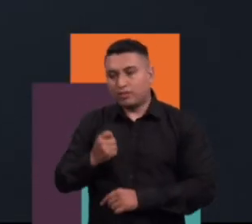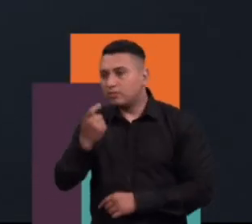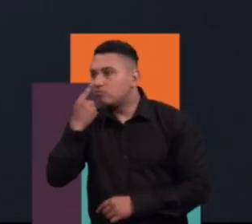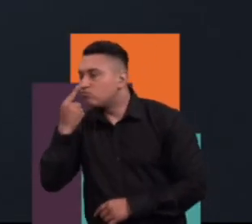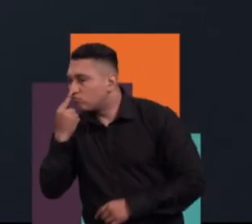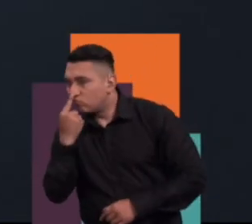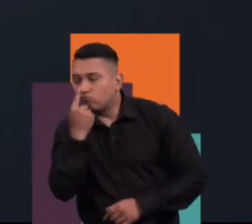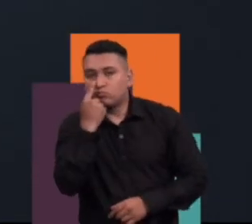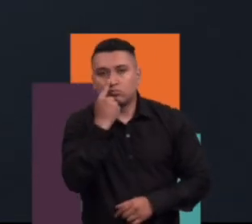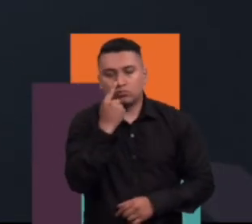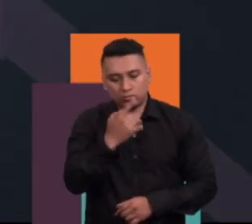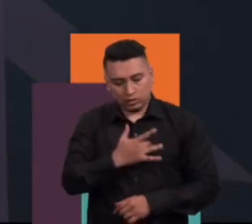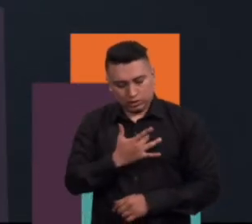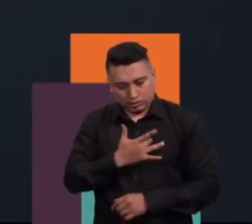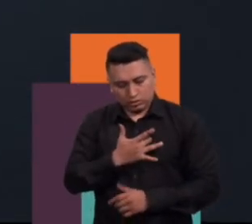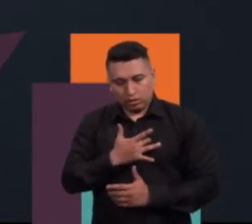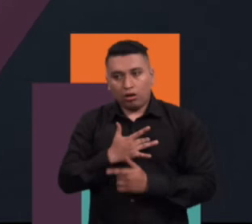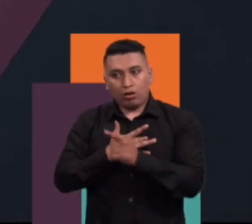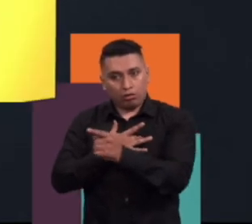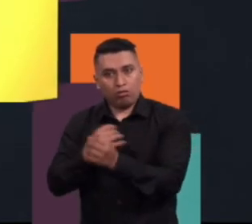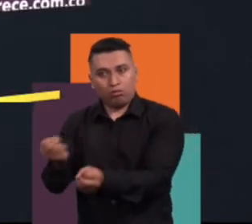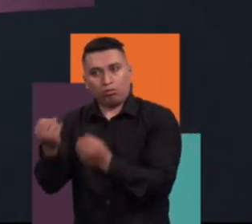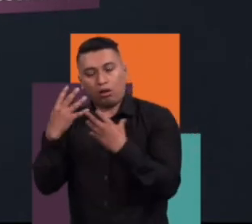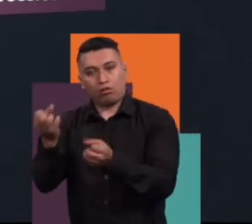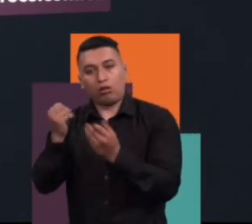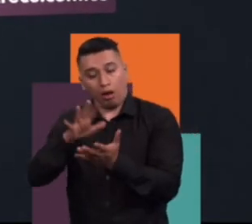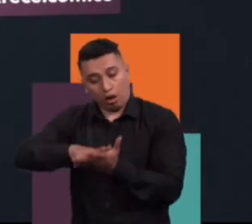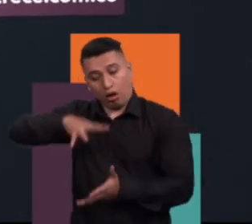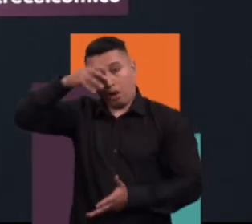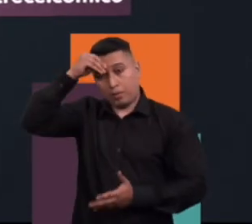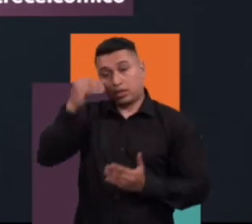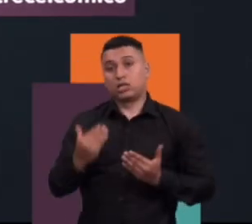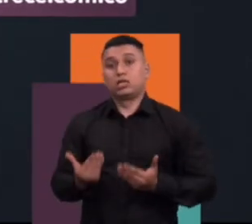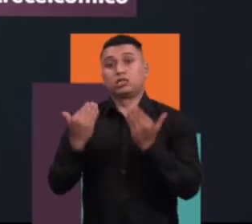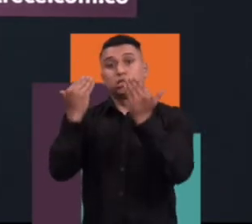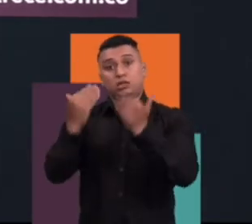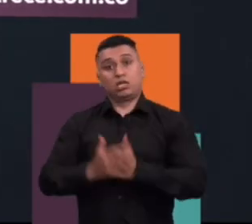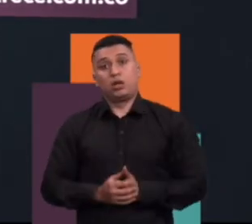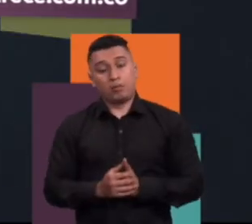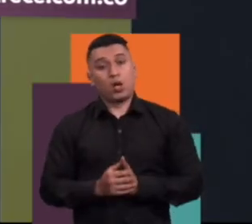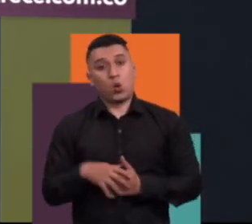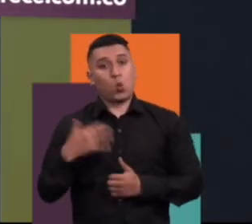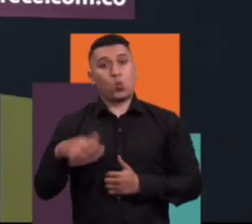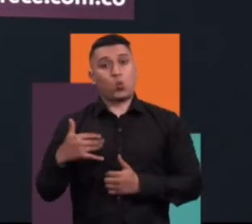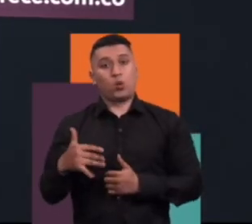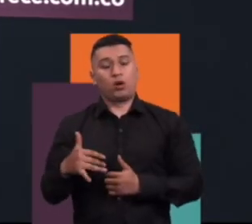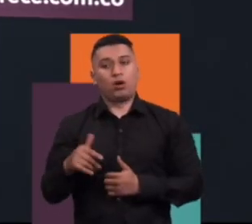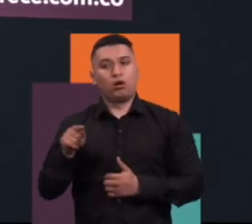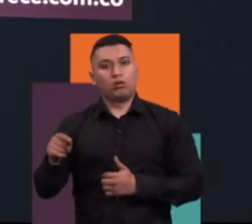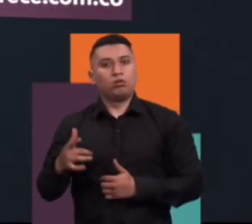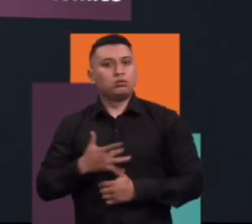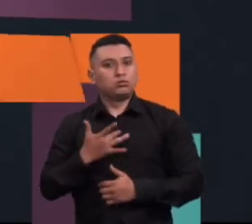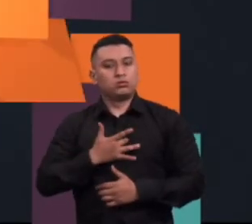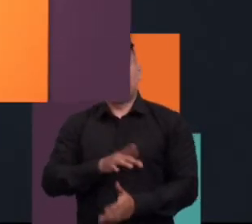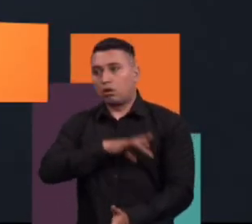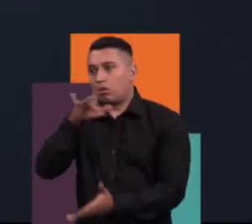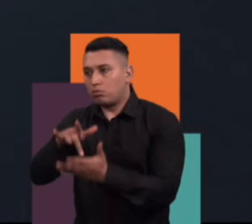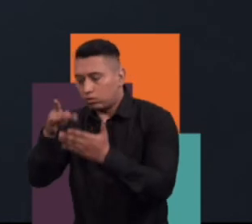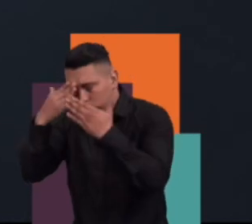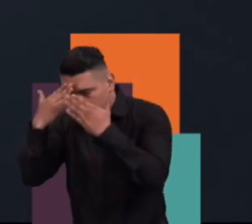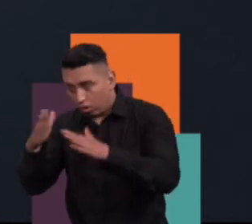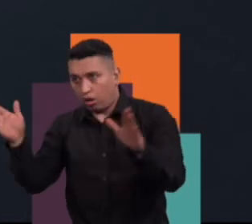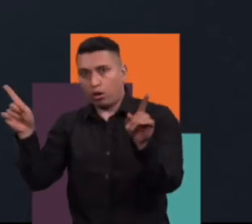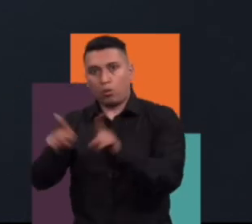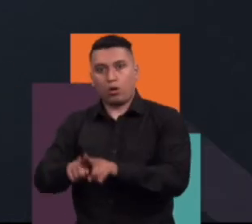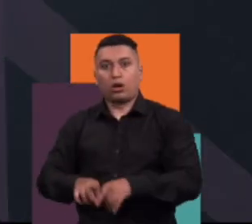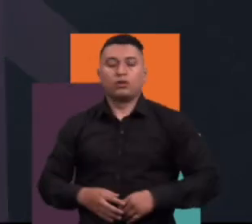a ser solidarios con esa posibilidad de aprendizaje, que es supremamente importante y que realmente nos abre el